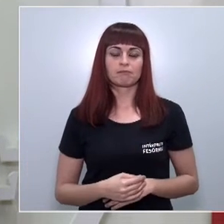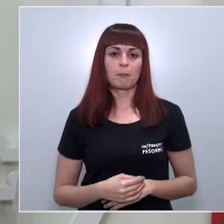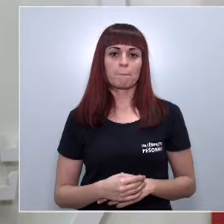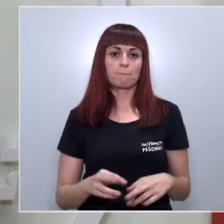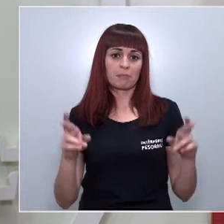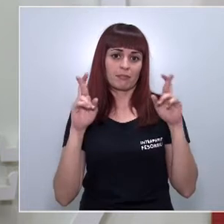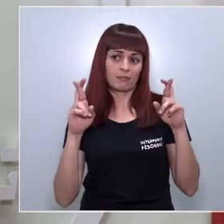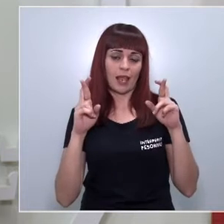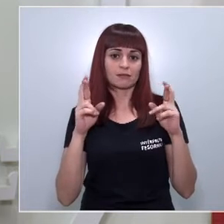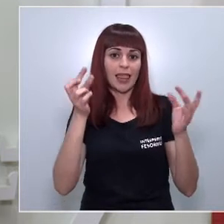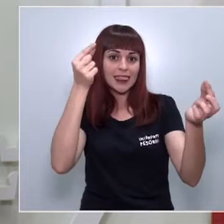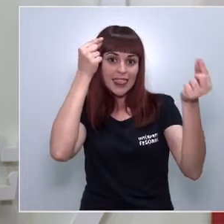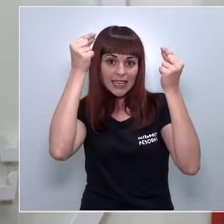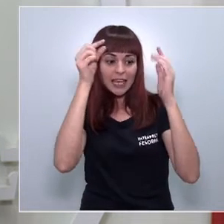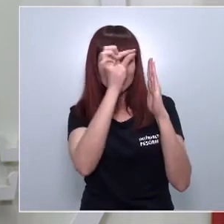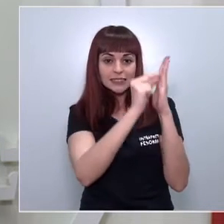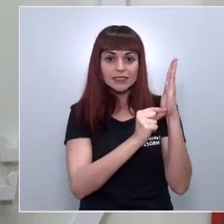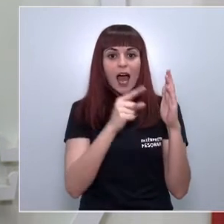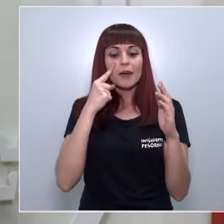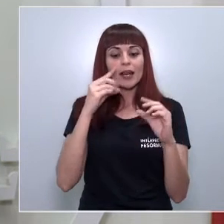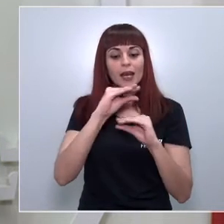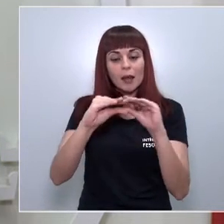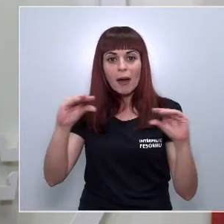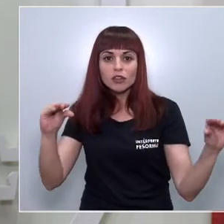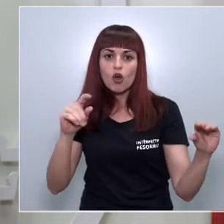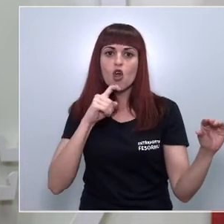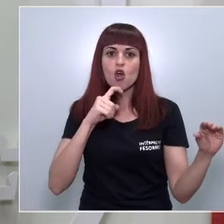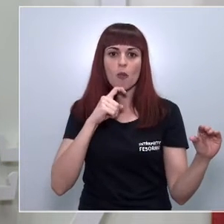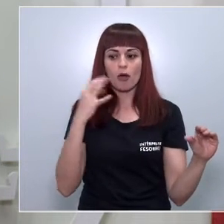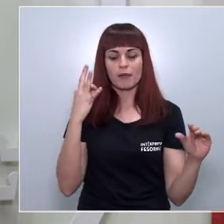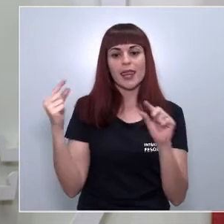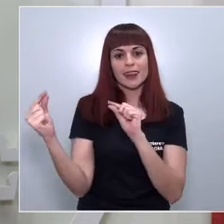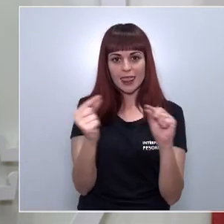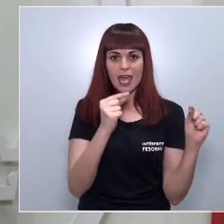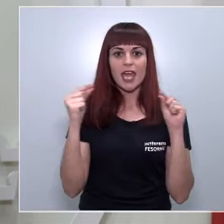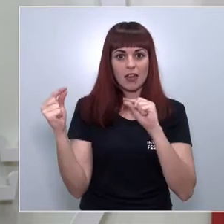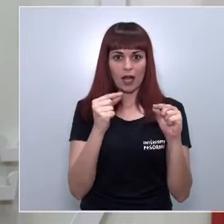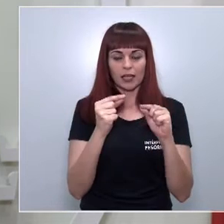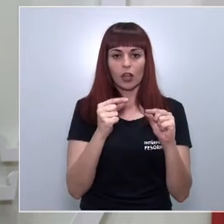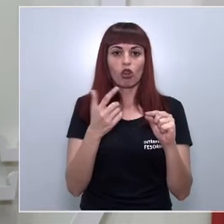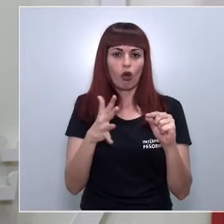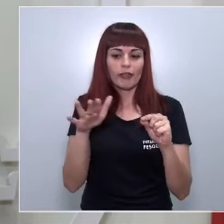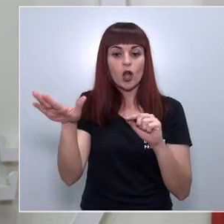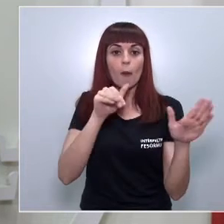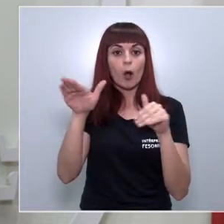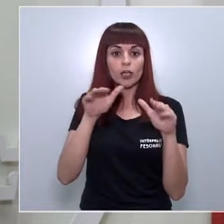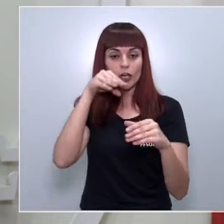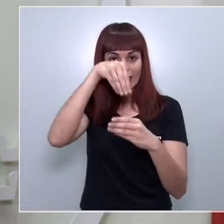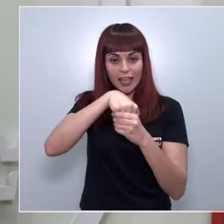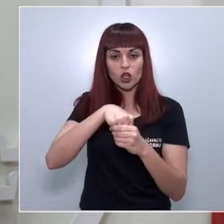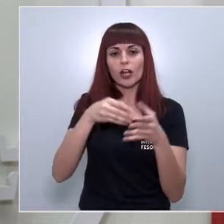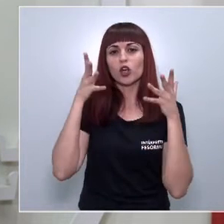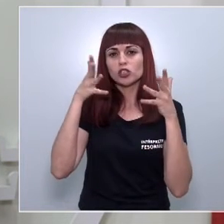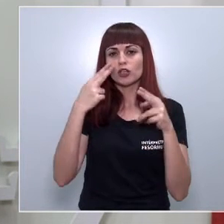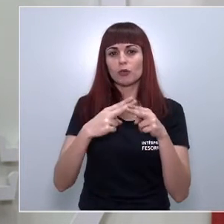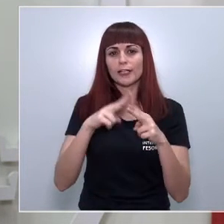que los detalles y el criterio de reparto fuesen debatidos y concretados en una convocatoria en el Consejo de Política Fiscal